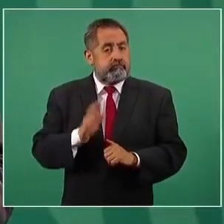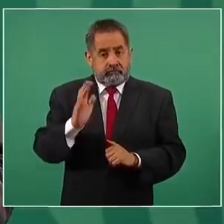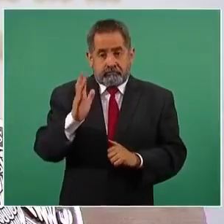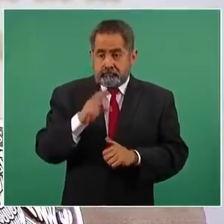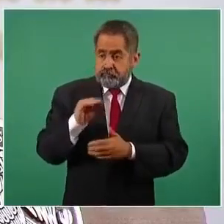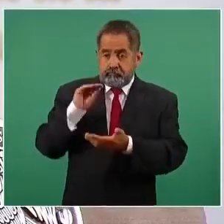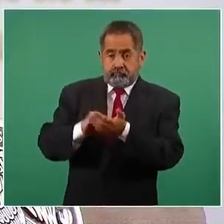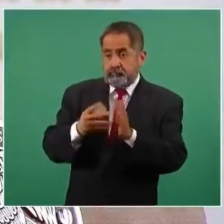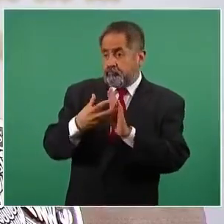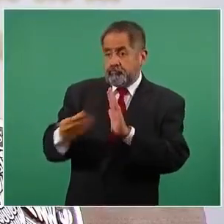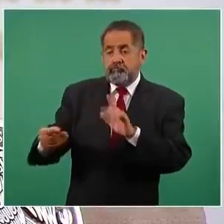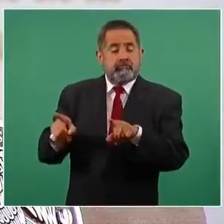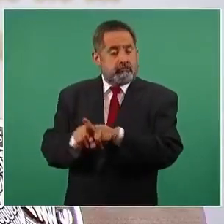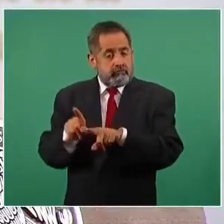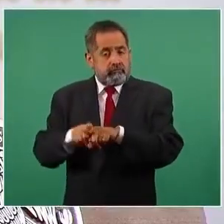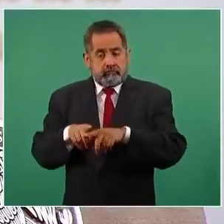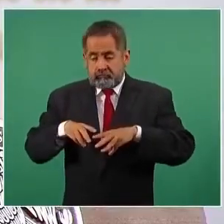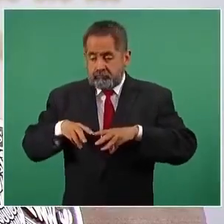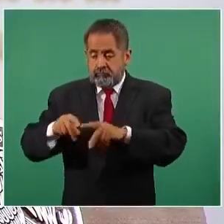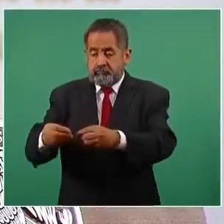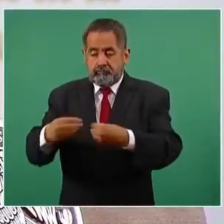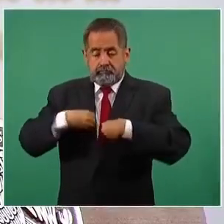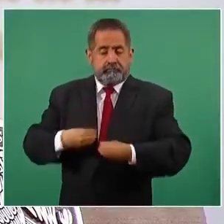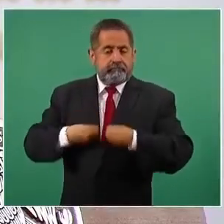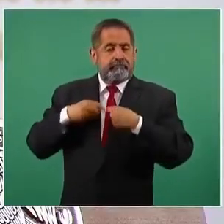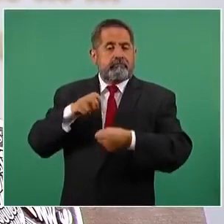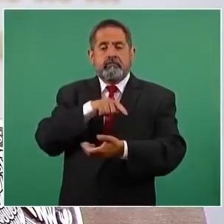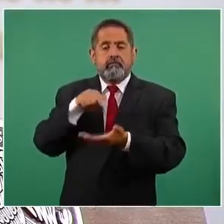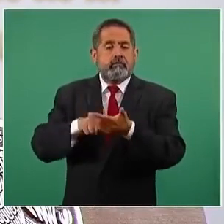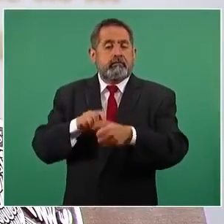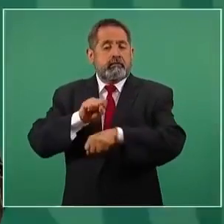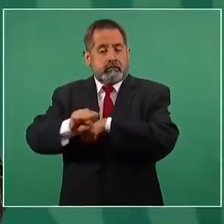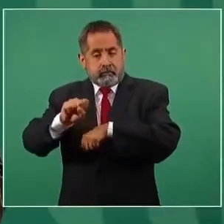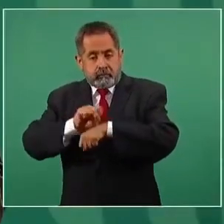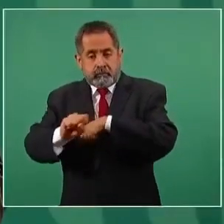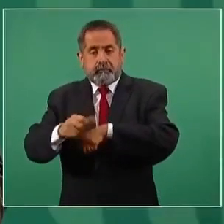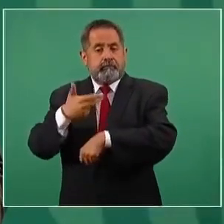aplicando el Sembrando Vida en El Salvador, en Honduras.